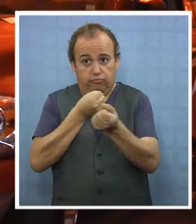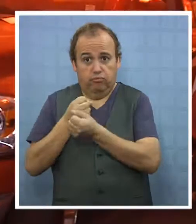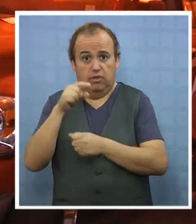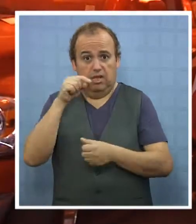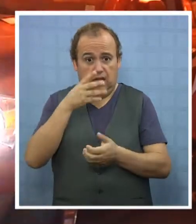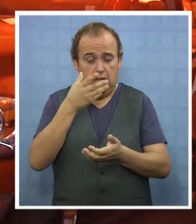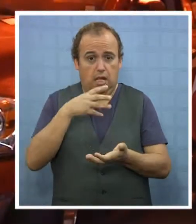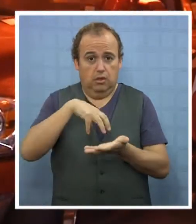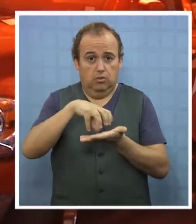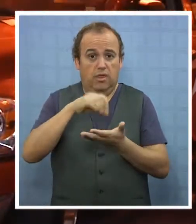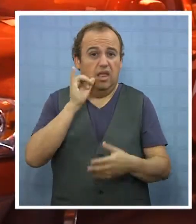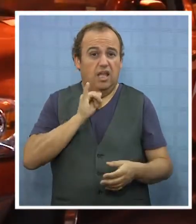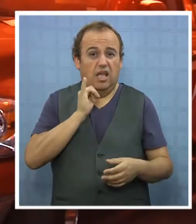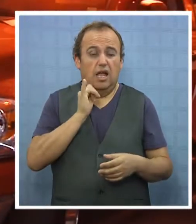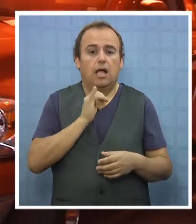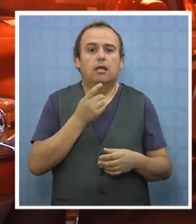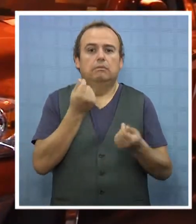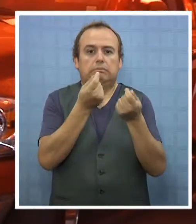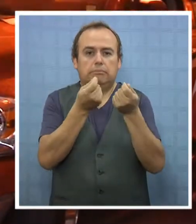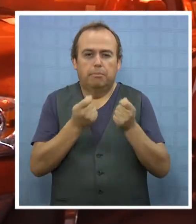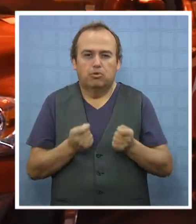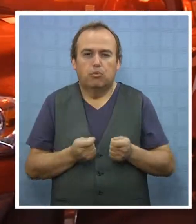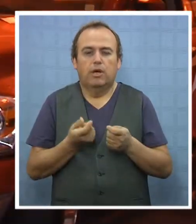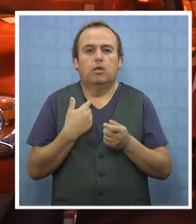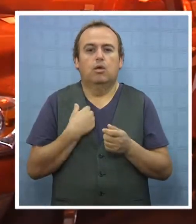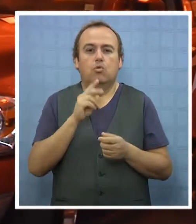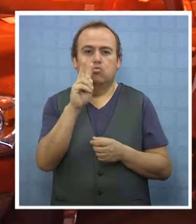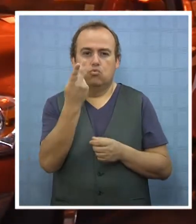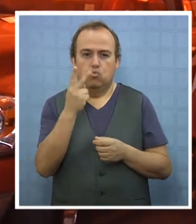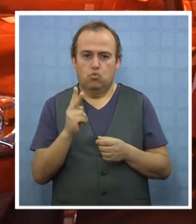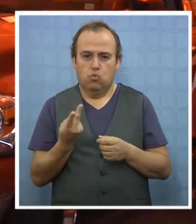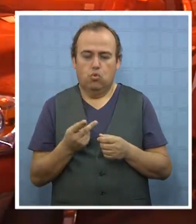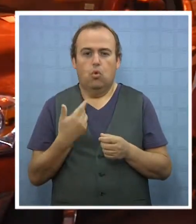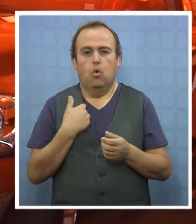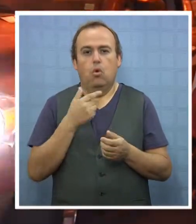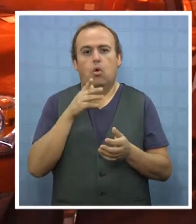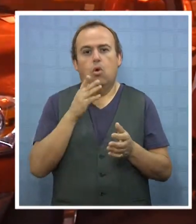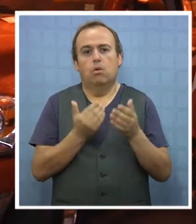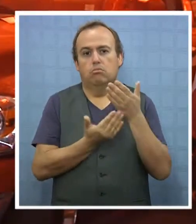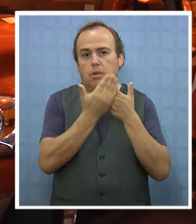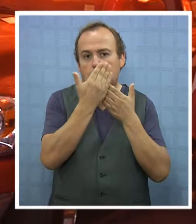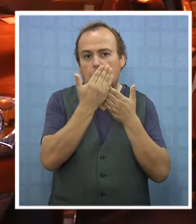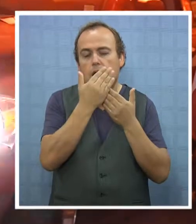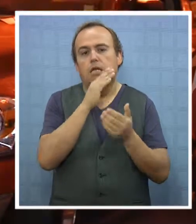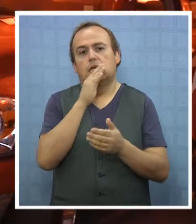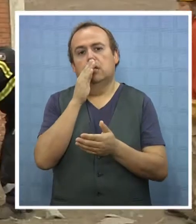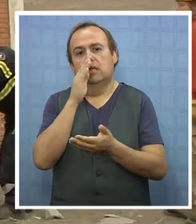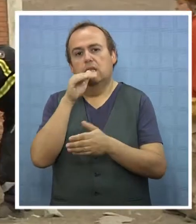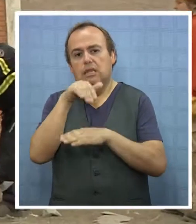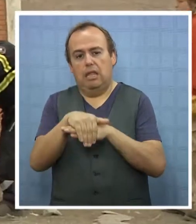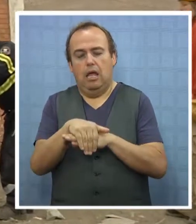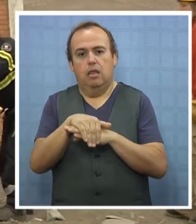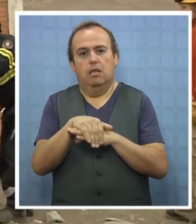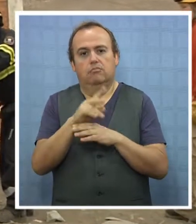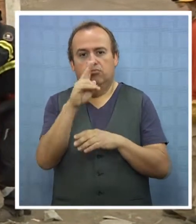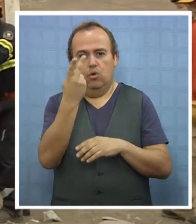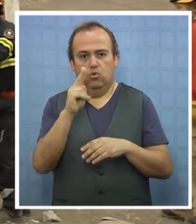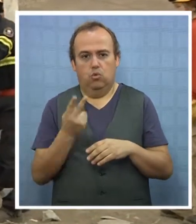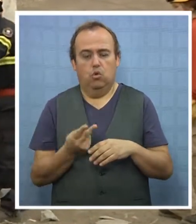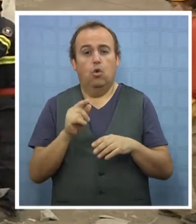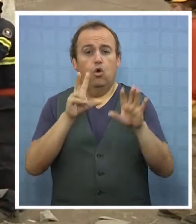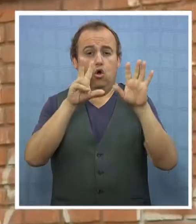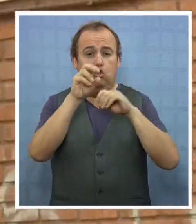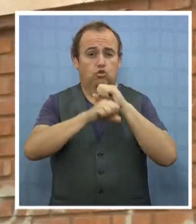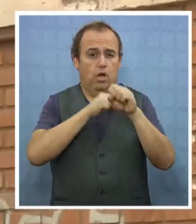el presupuesto que tenemos solamente ocumpe en turno. Vale decir, la mitad del cuerpo bombero está de turno de mañana y la otra mitad de tarde. Hace ocho años